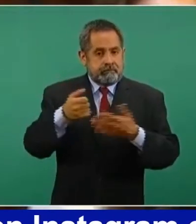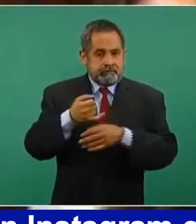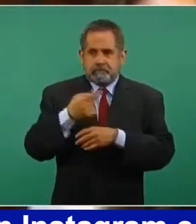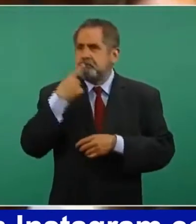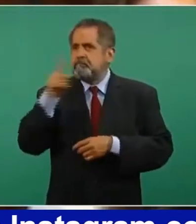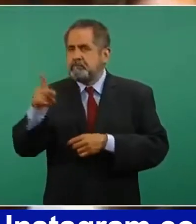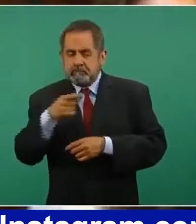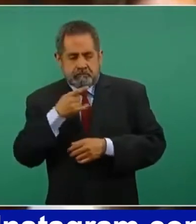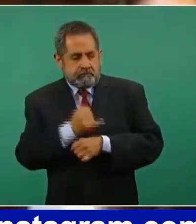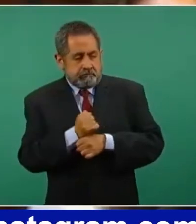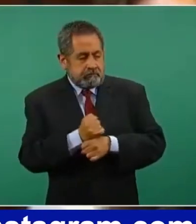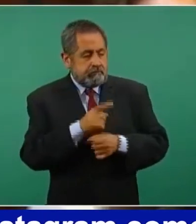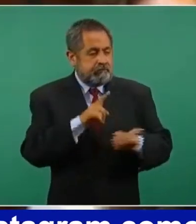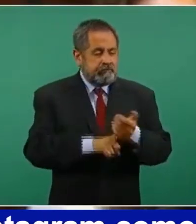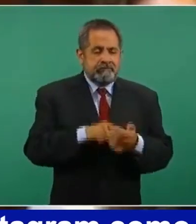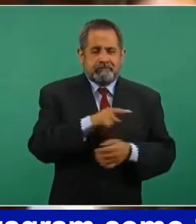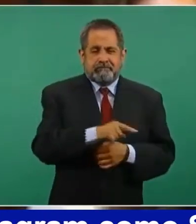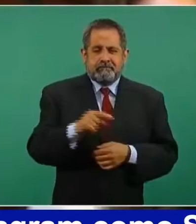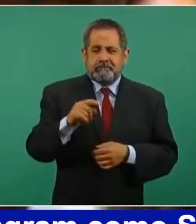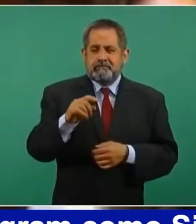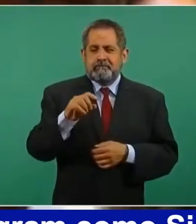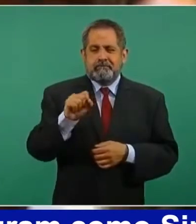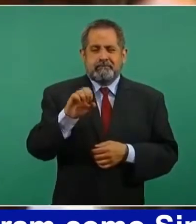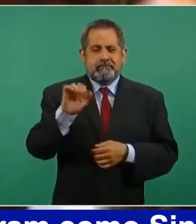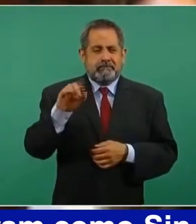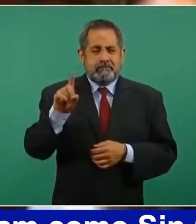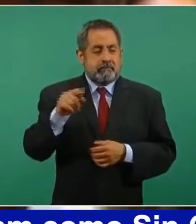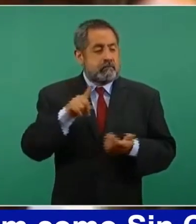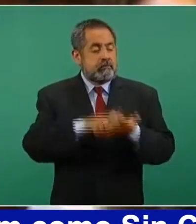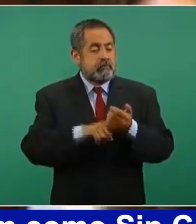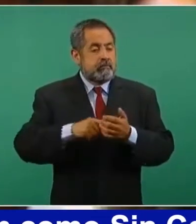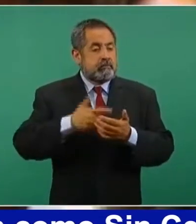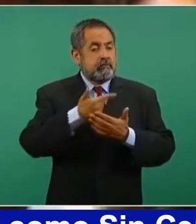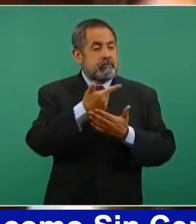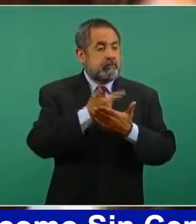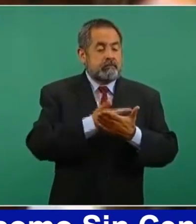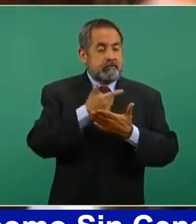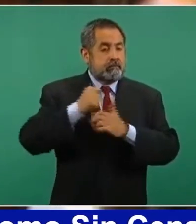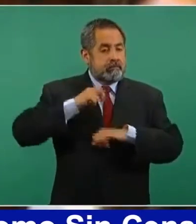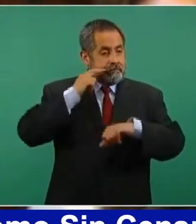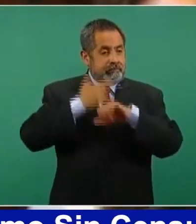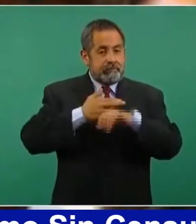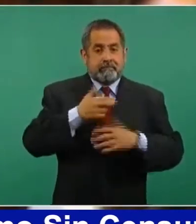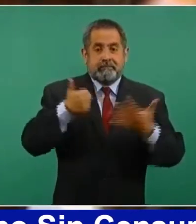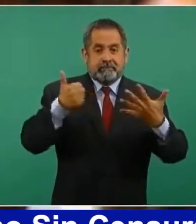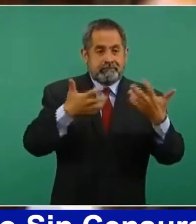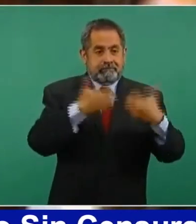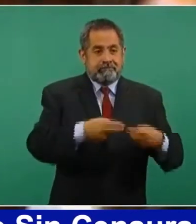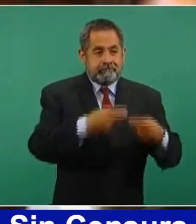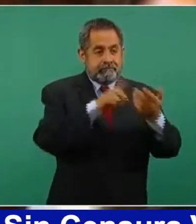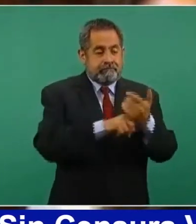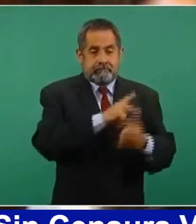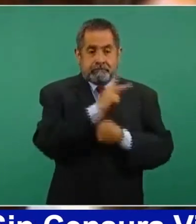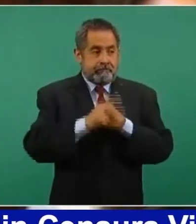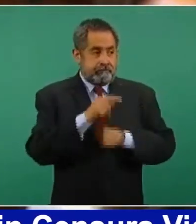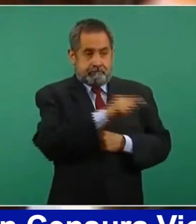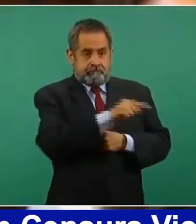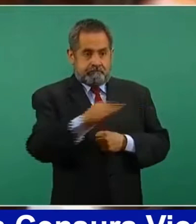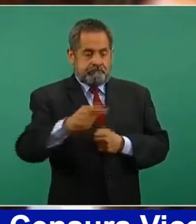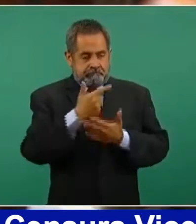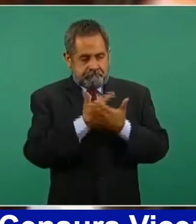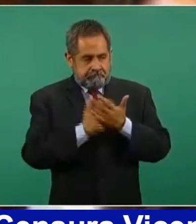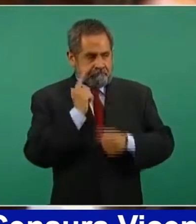investigación en la SEIDO en contra de los gerentes de las seis refinerías que hay en el país. En